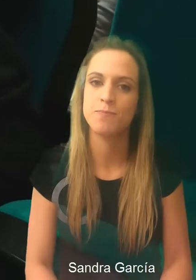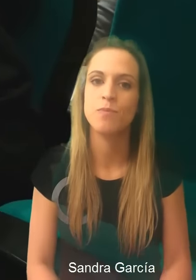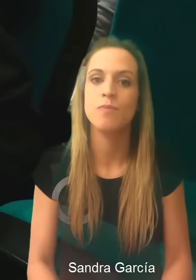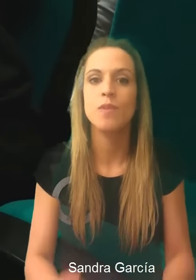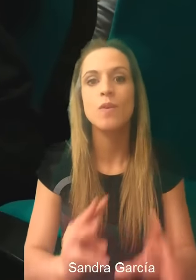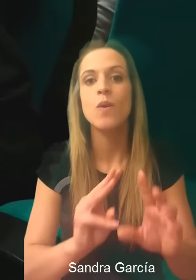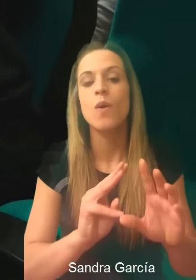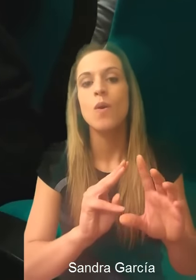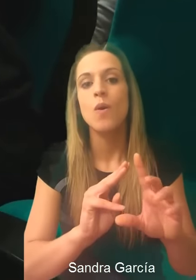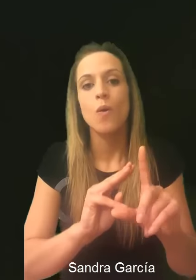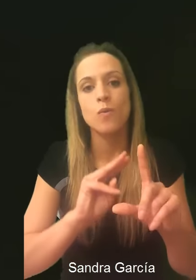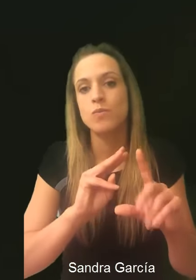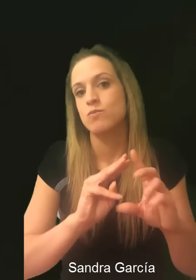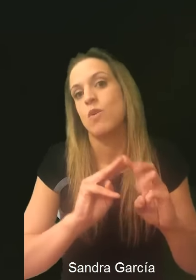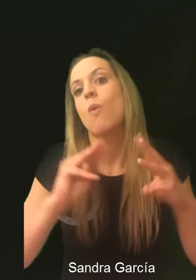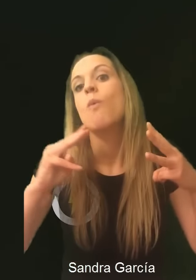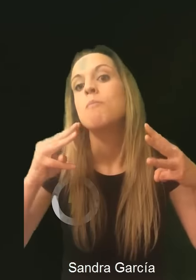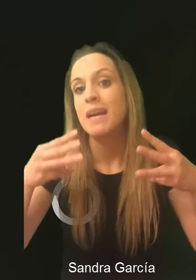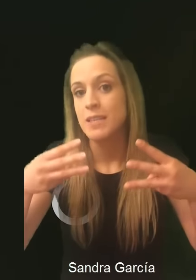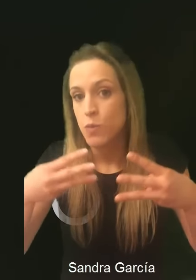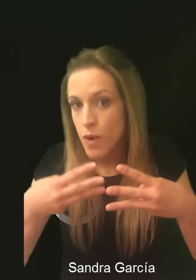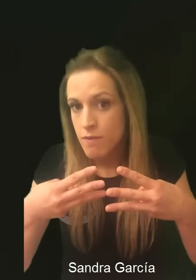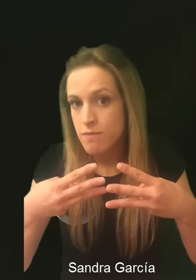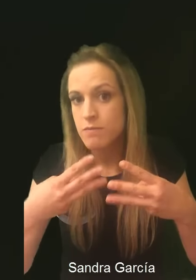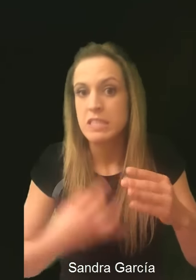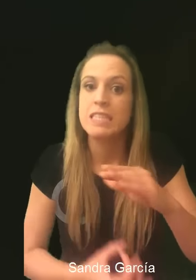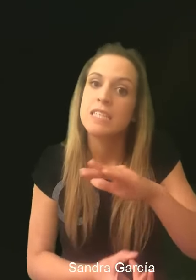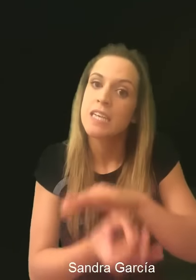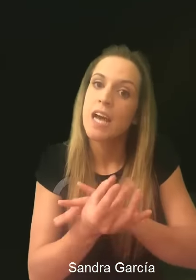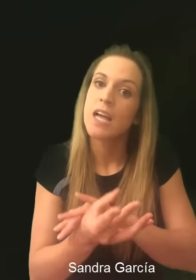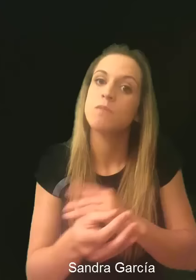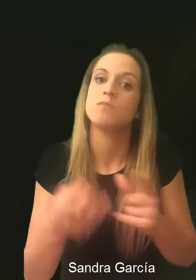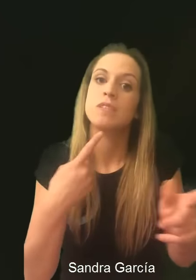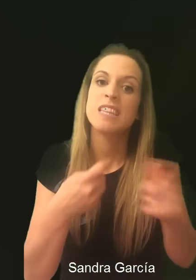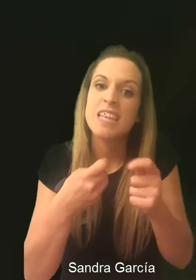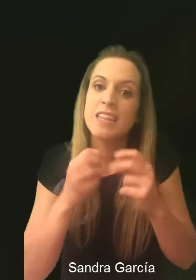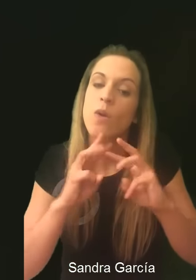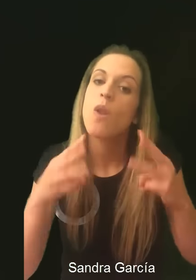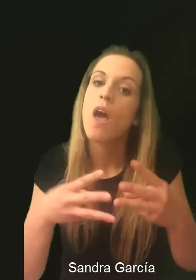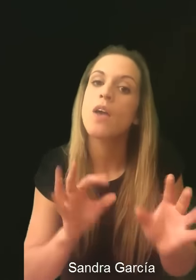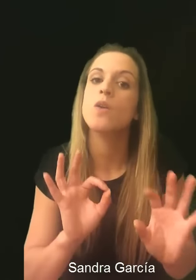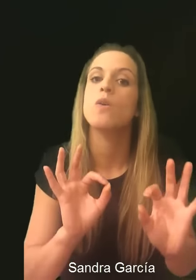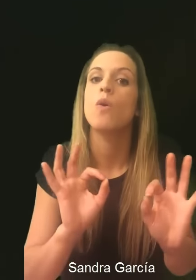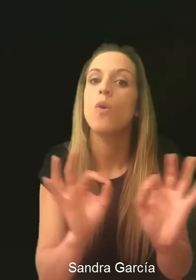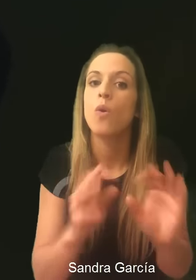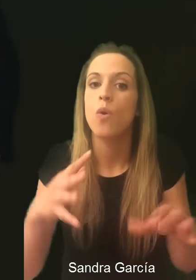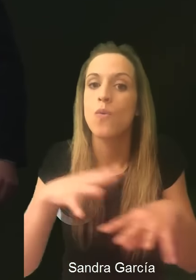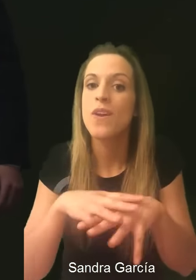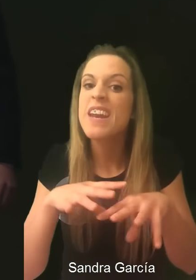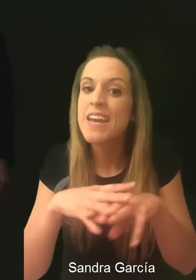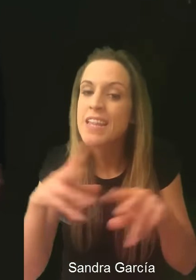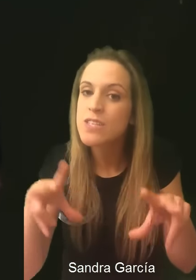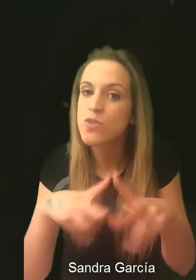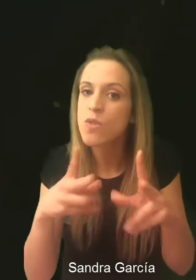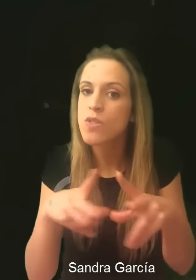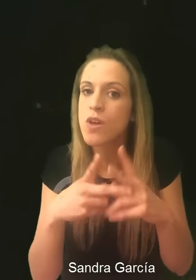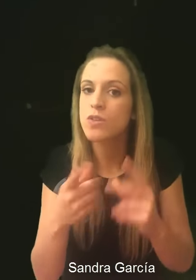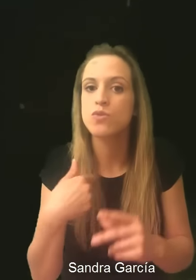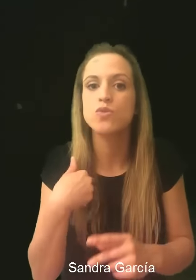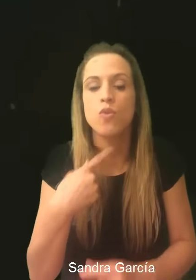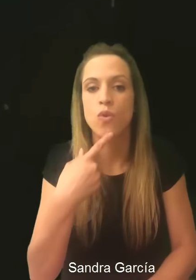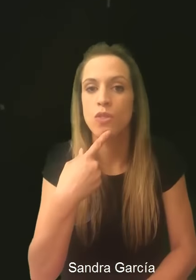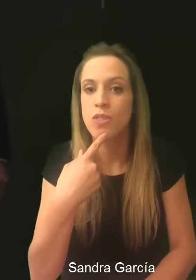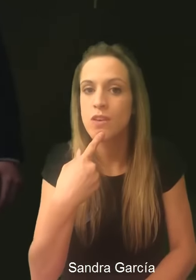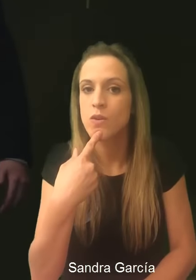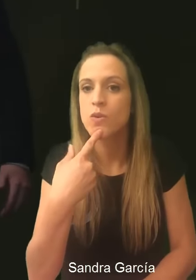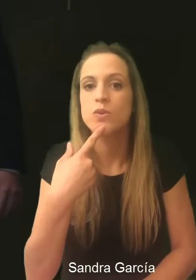crear una página web, una tienda online y redes sociales, os puedo asegurar que vale menos dinero que el